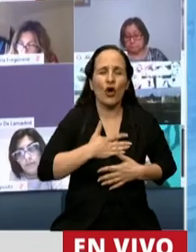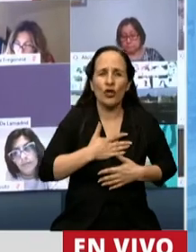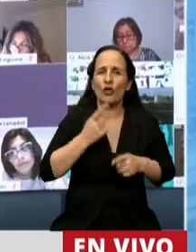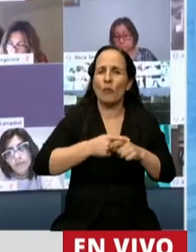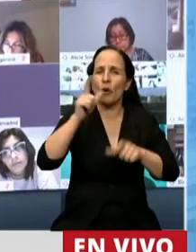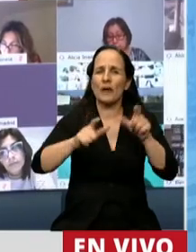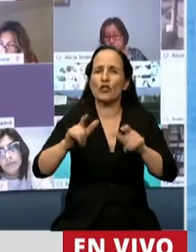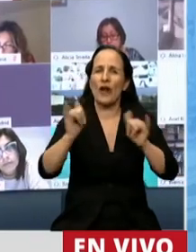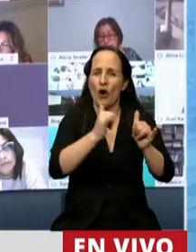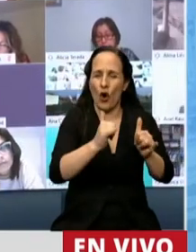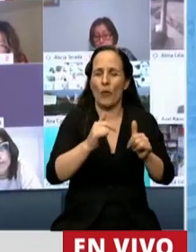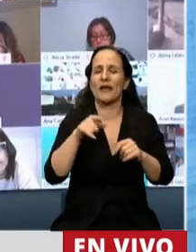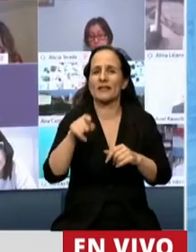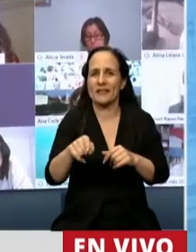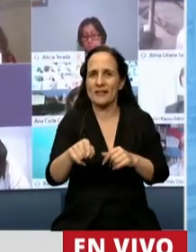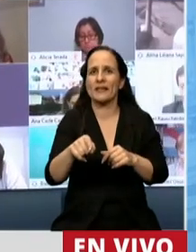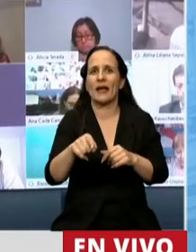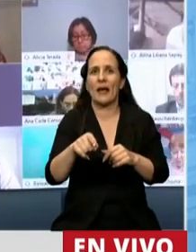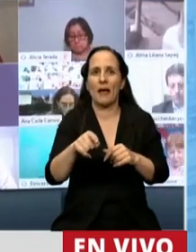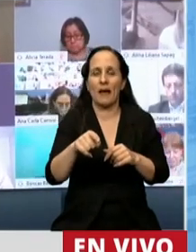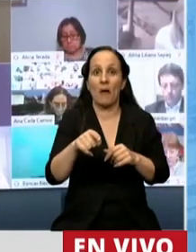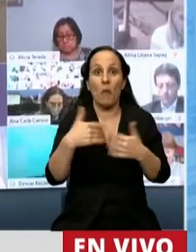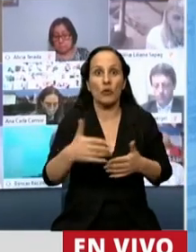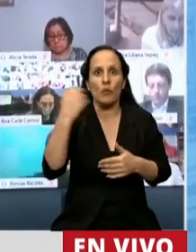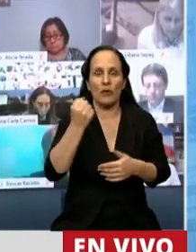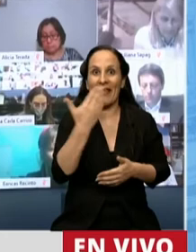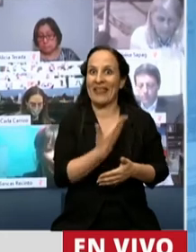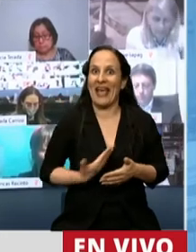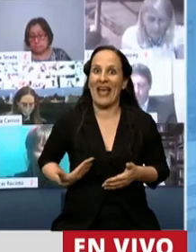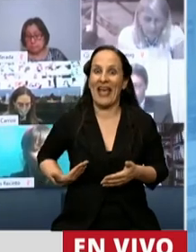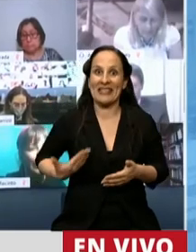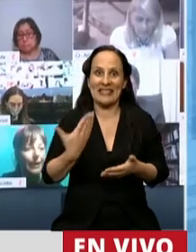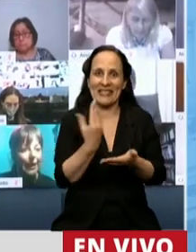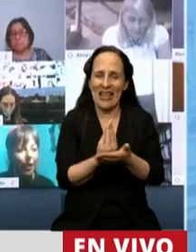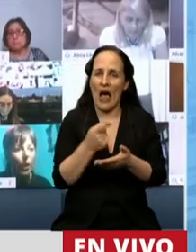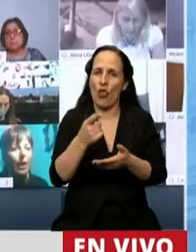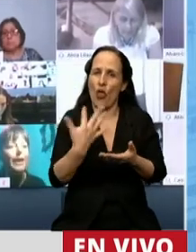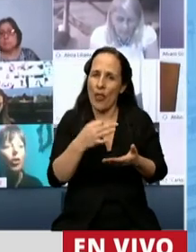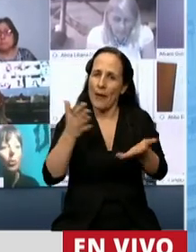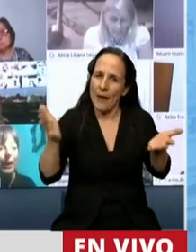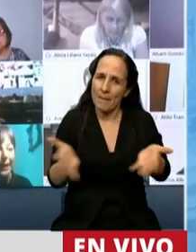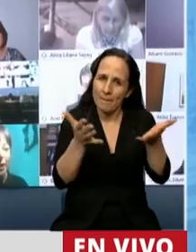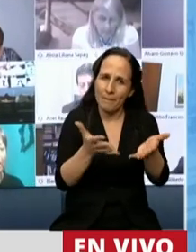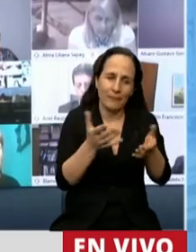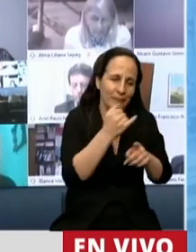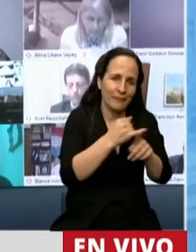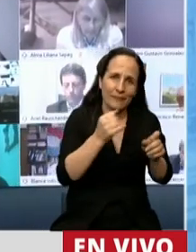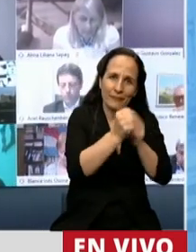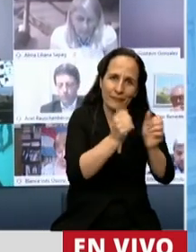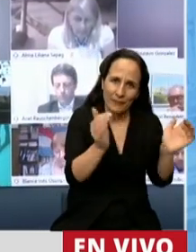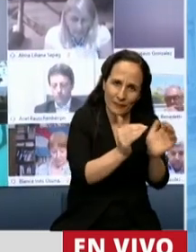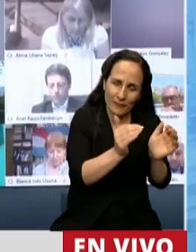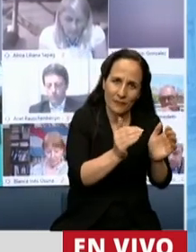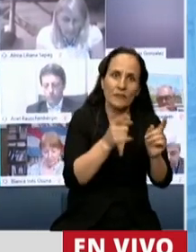más recursos humanos formados en esto. Y para eso es fundamental el rol del Estado, en acompañar a las pymes, al pequeño emprendedor, pero